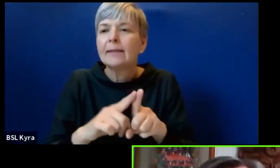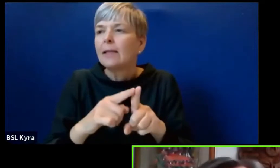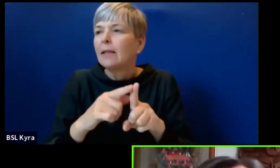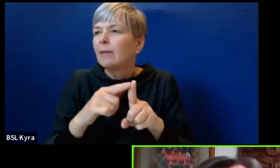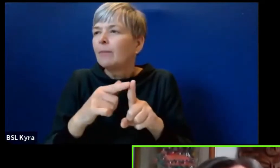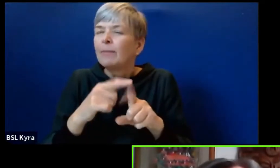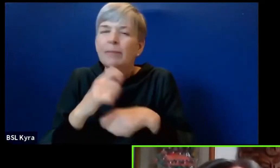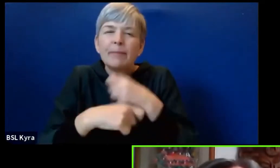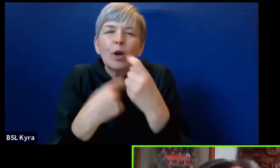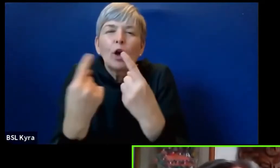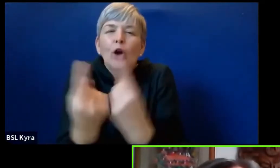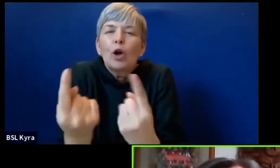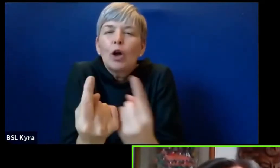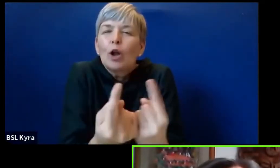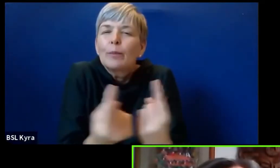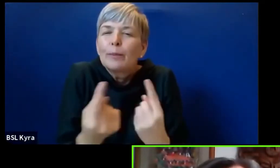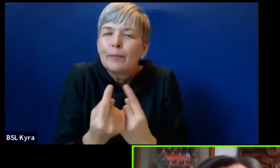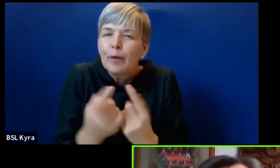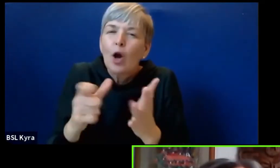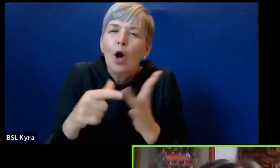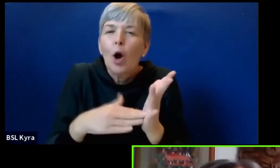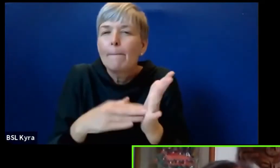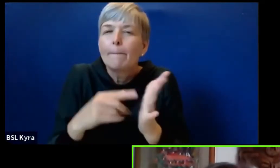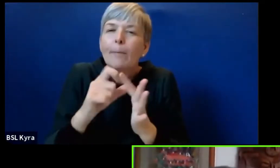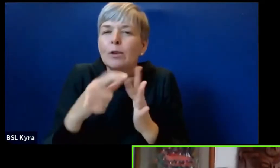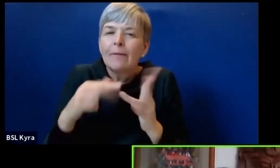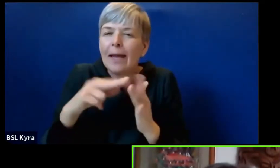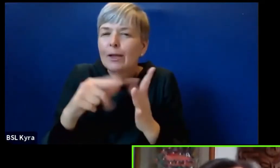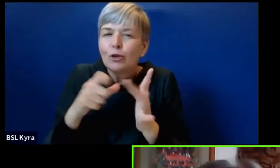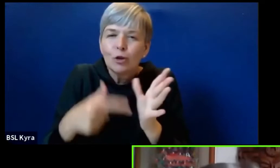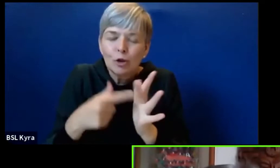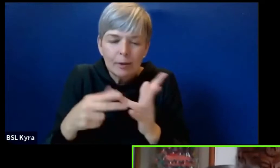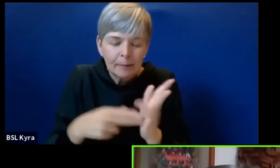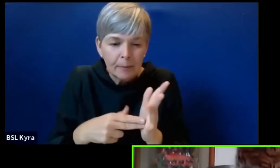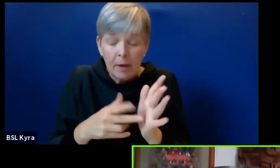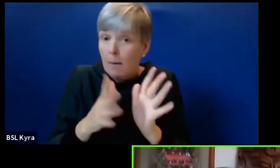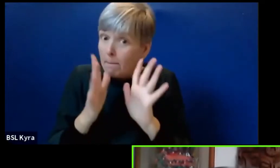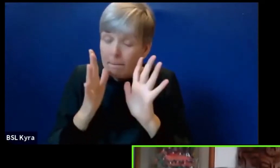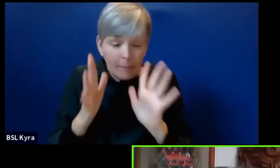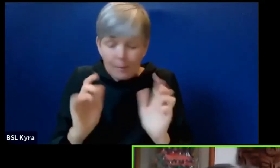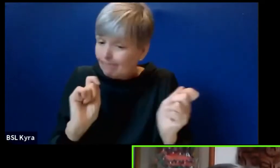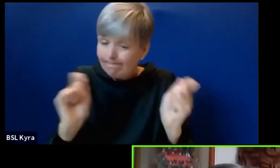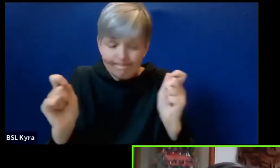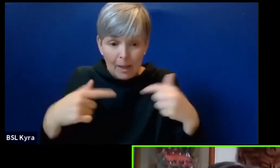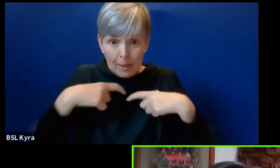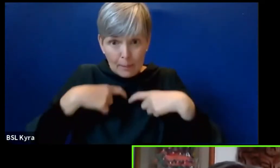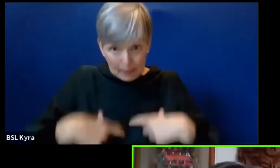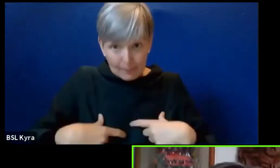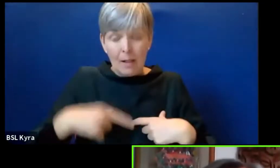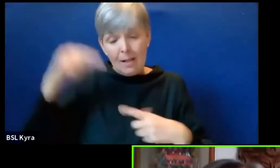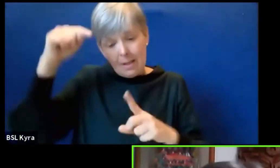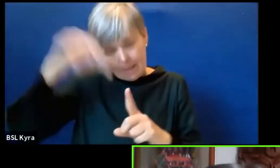Necesitamos que este nuevo pacto, estos nuevos acuerdos se basen en el